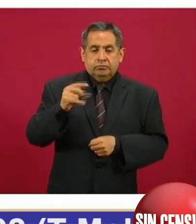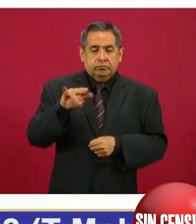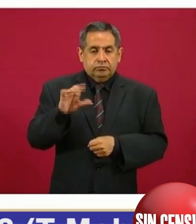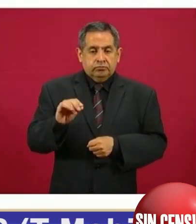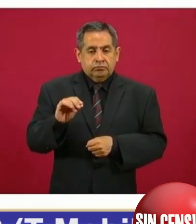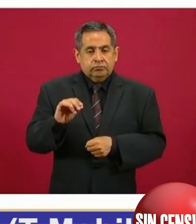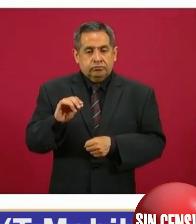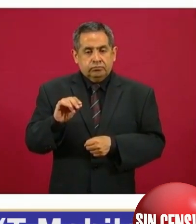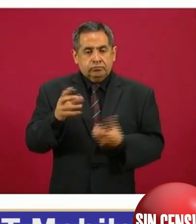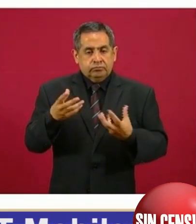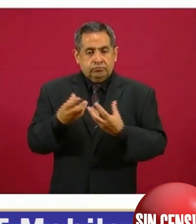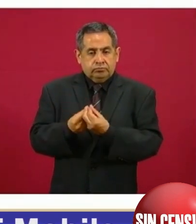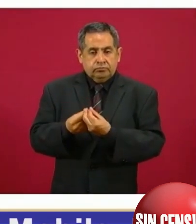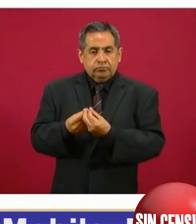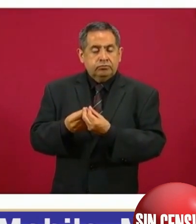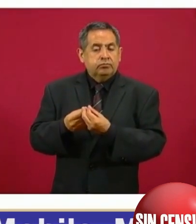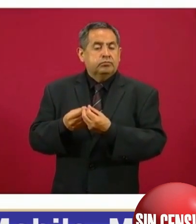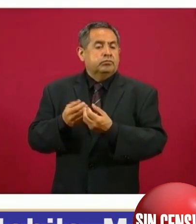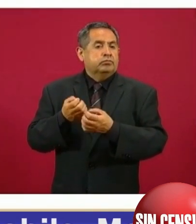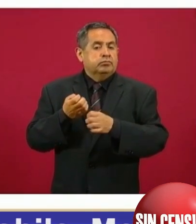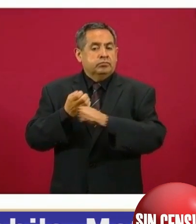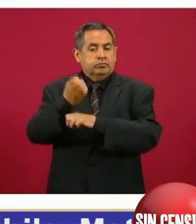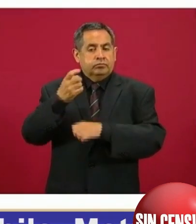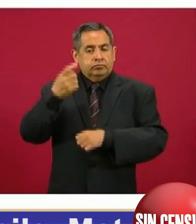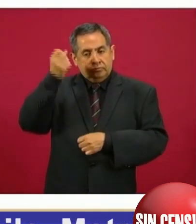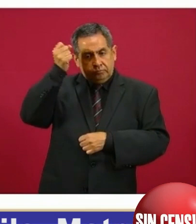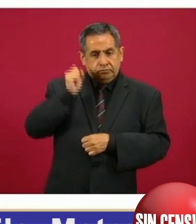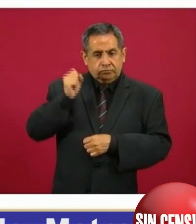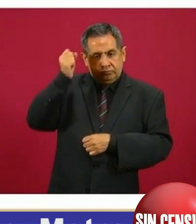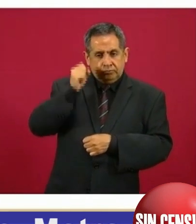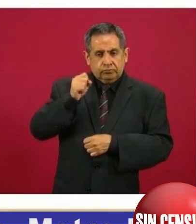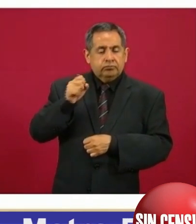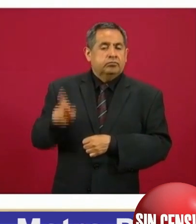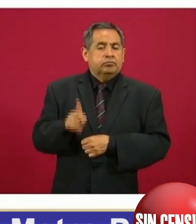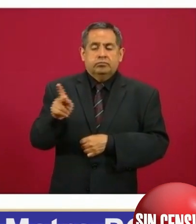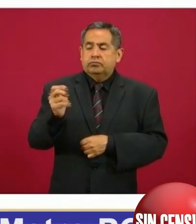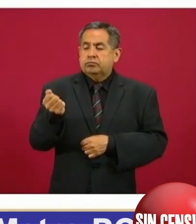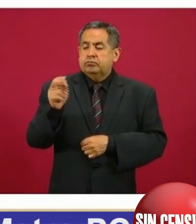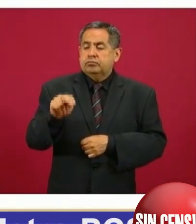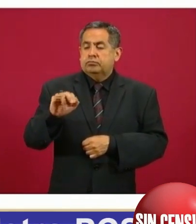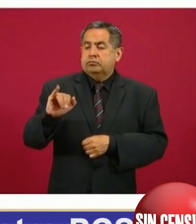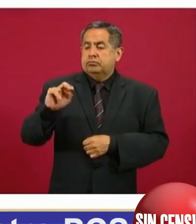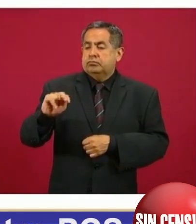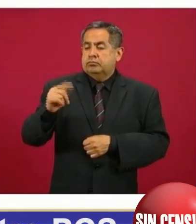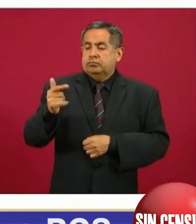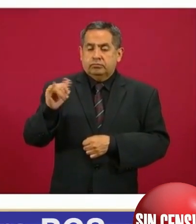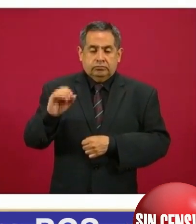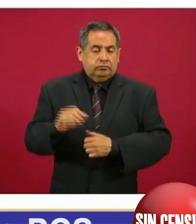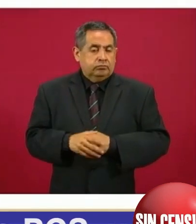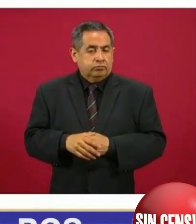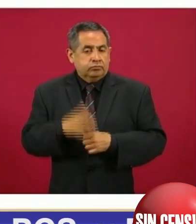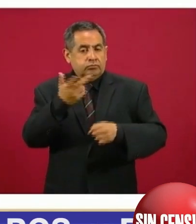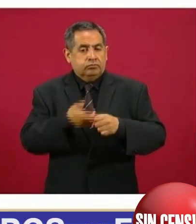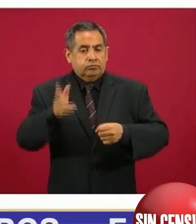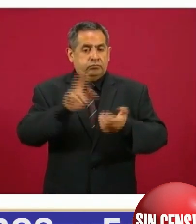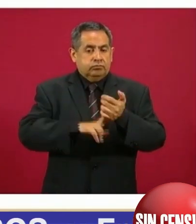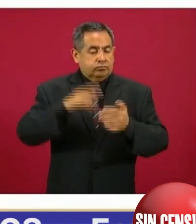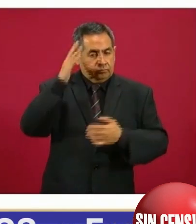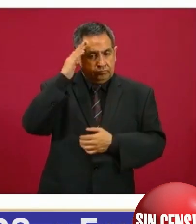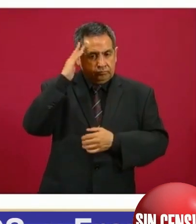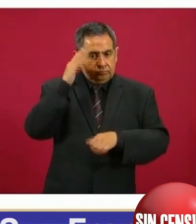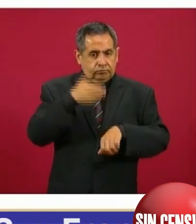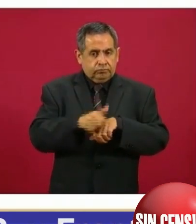Servicios Estatales, del Estado de Sinaloa, en San Ignacio. El General Regional